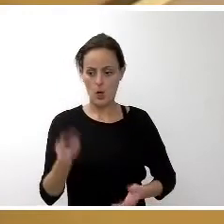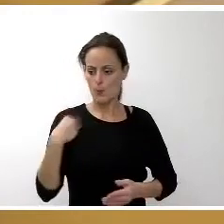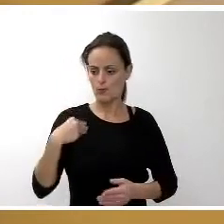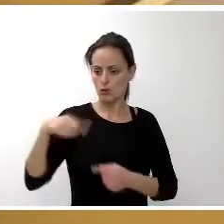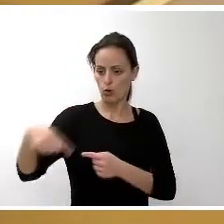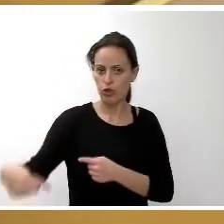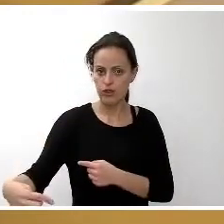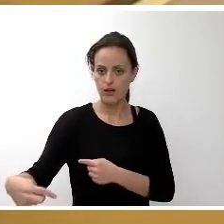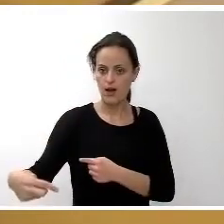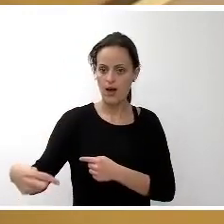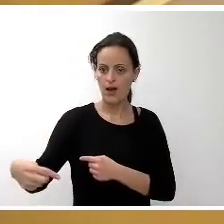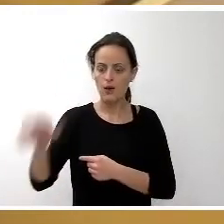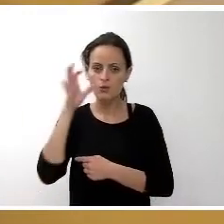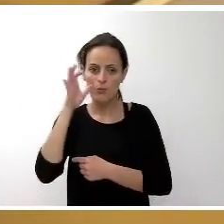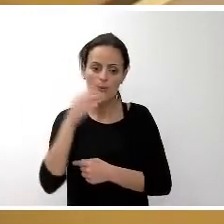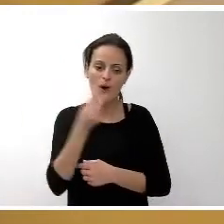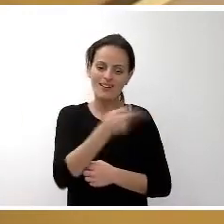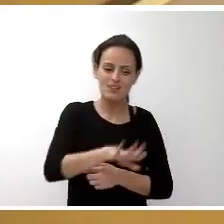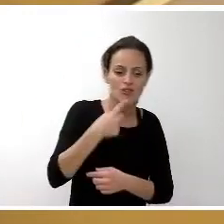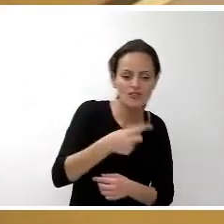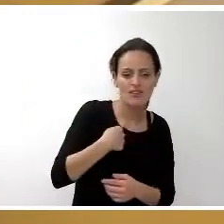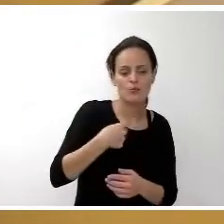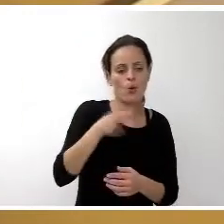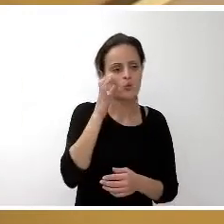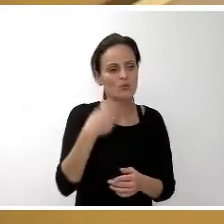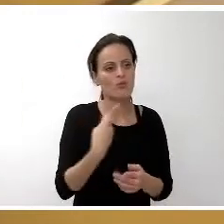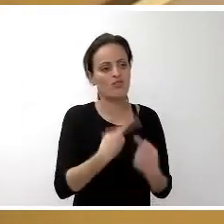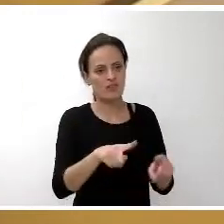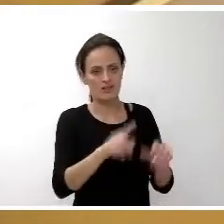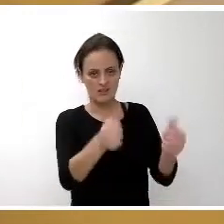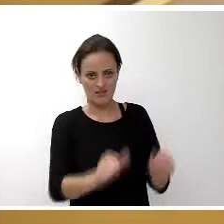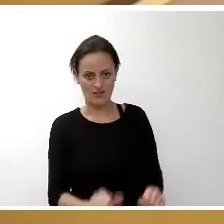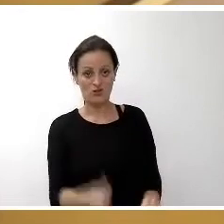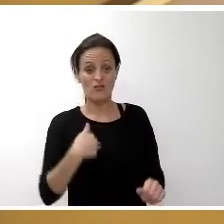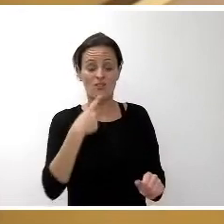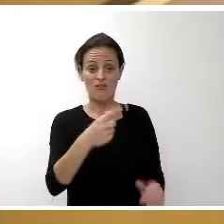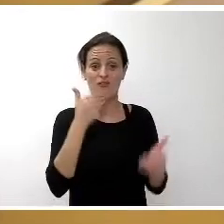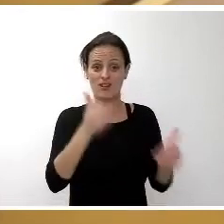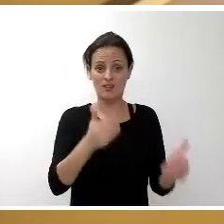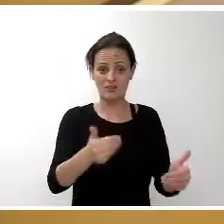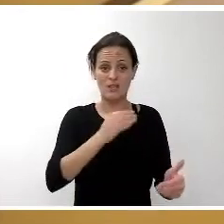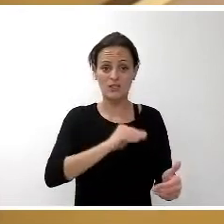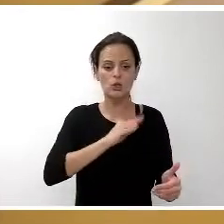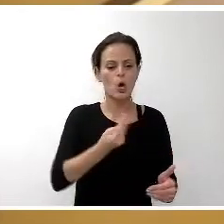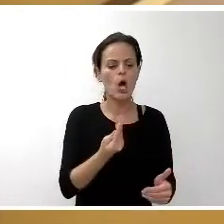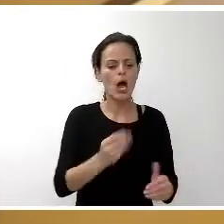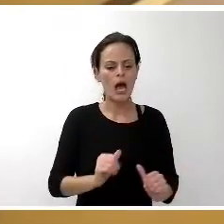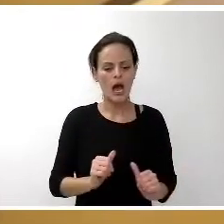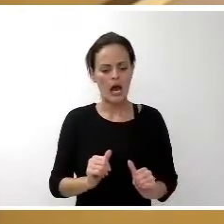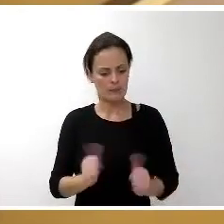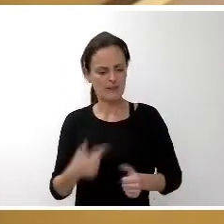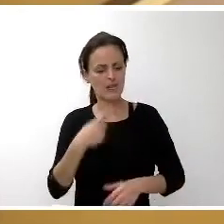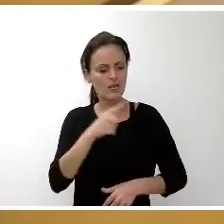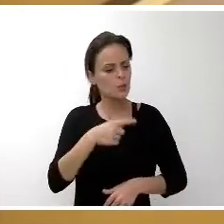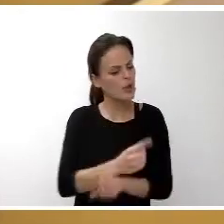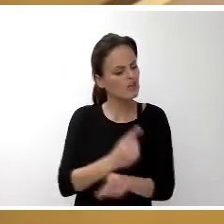de diferente manera. Por lo tanto, muchísimas felicidades. Te preguntaba al entrar si estabas nerviosa y me decías,